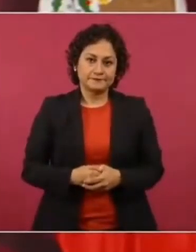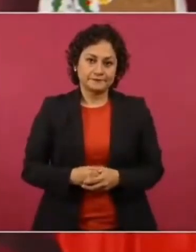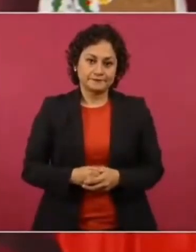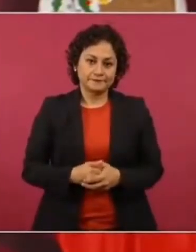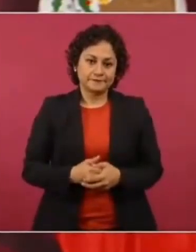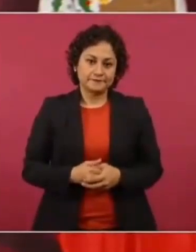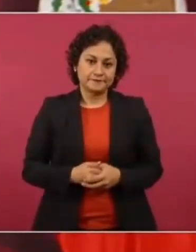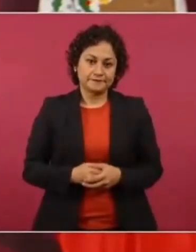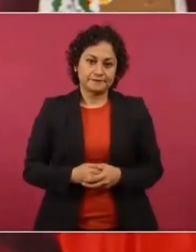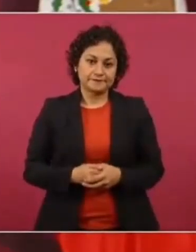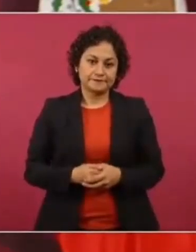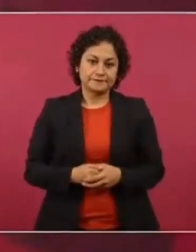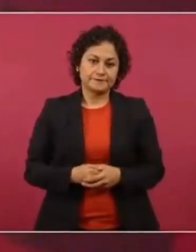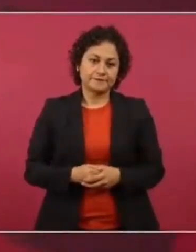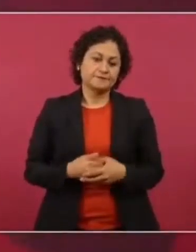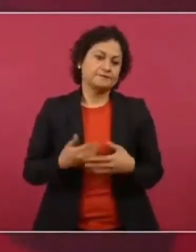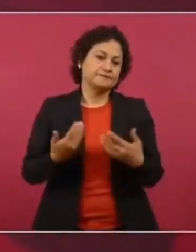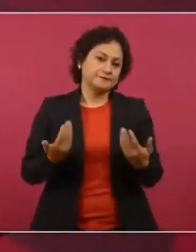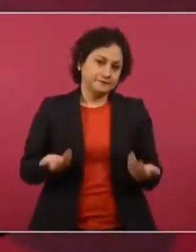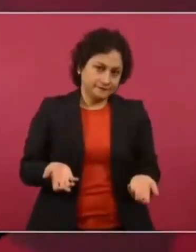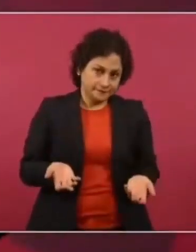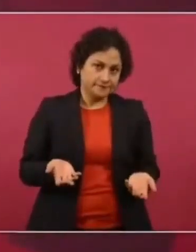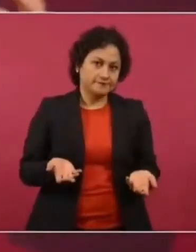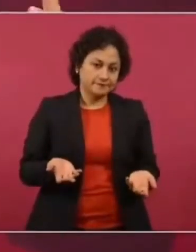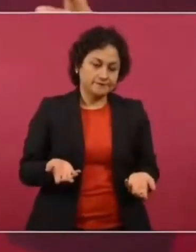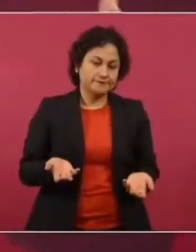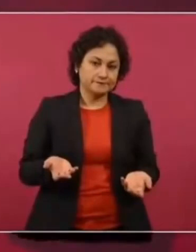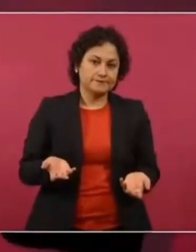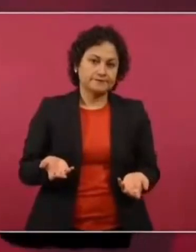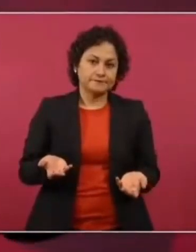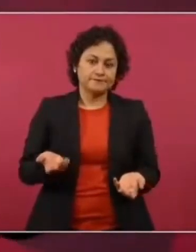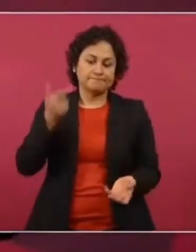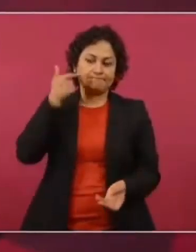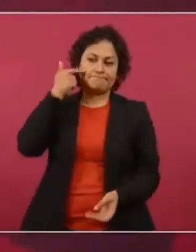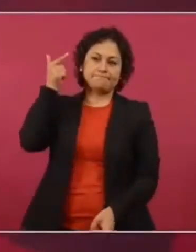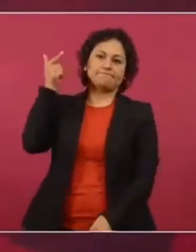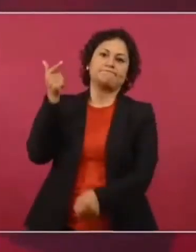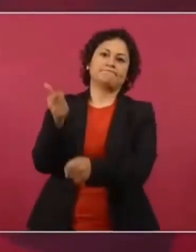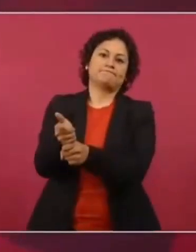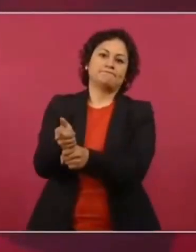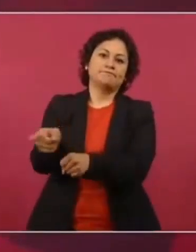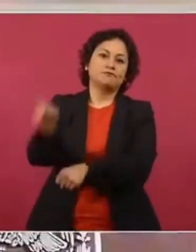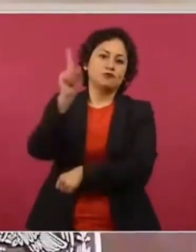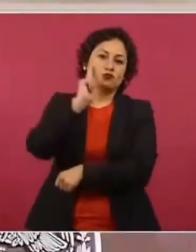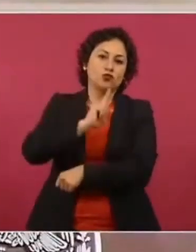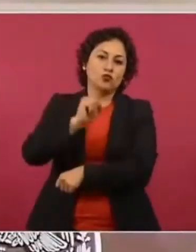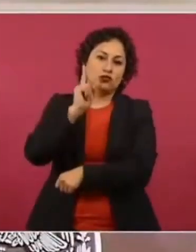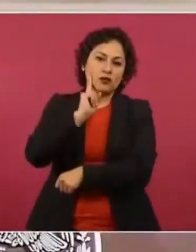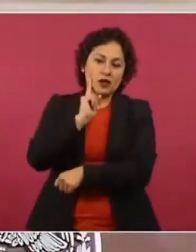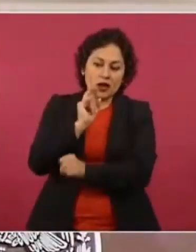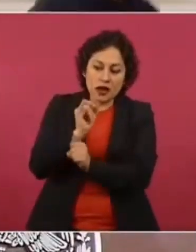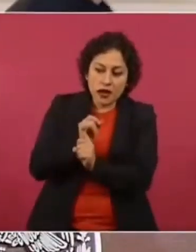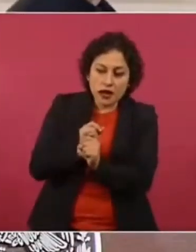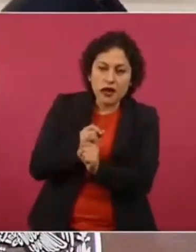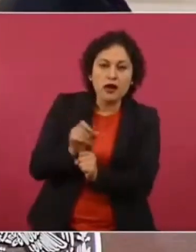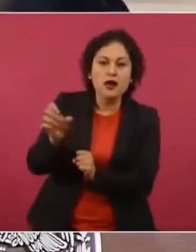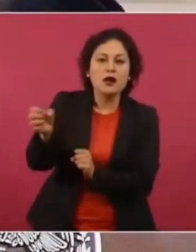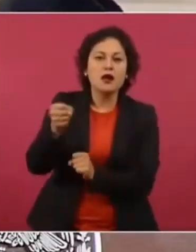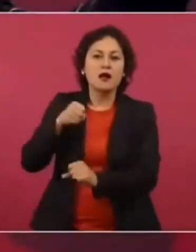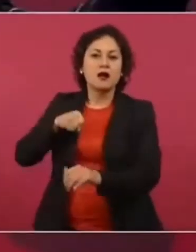Se descubrió el caso, a la señora la encarcelaron, el marino